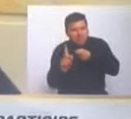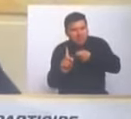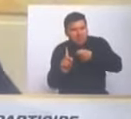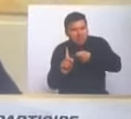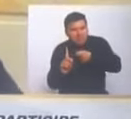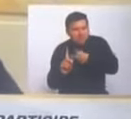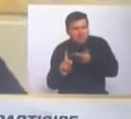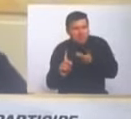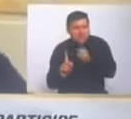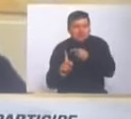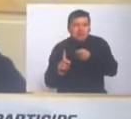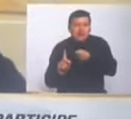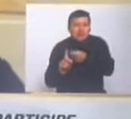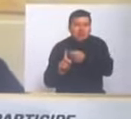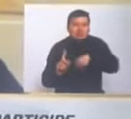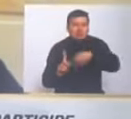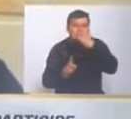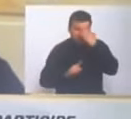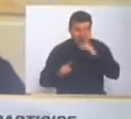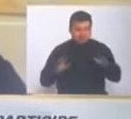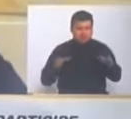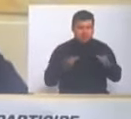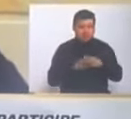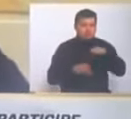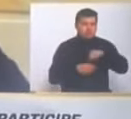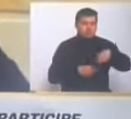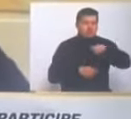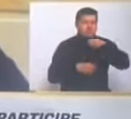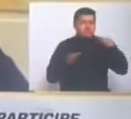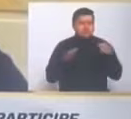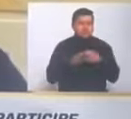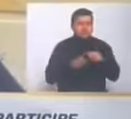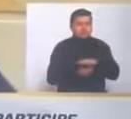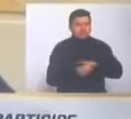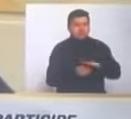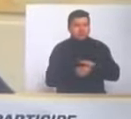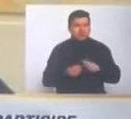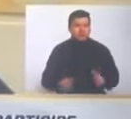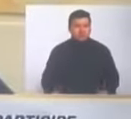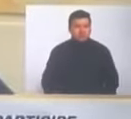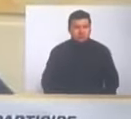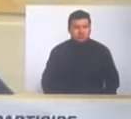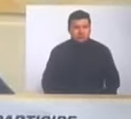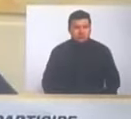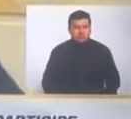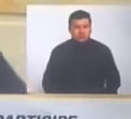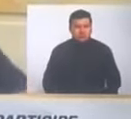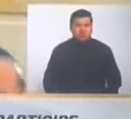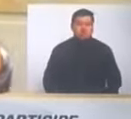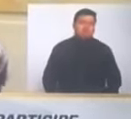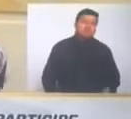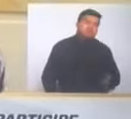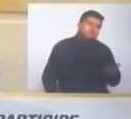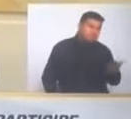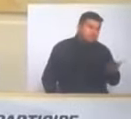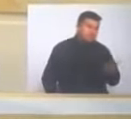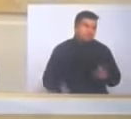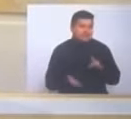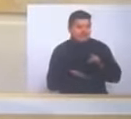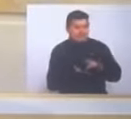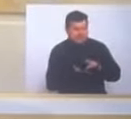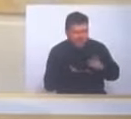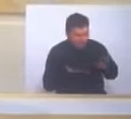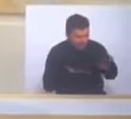es sostenible porque la administración ha sobrellevado la situación pero eso es un hueco